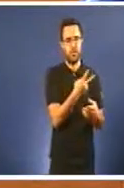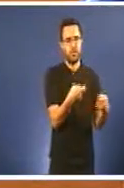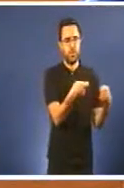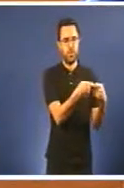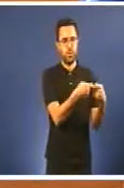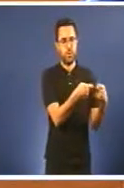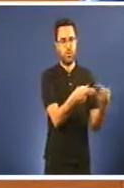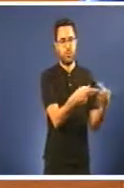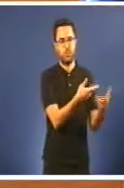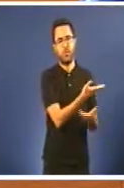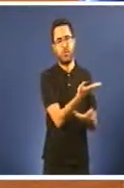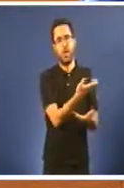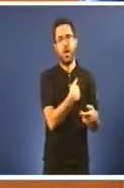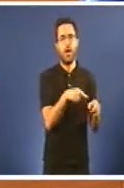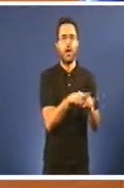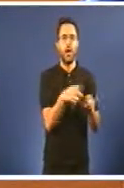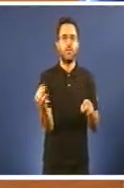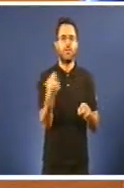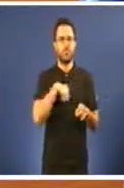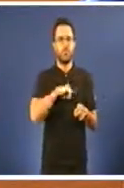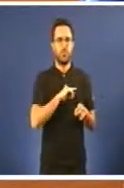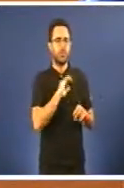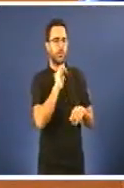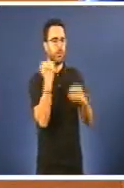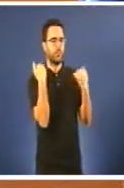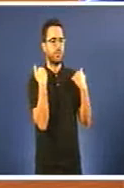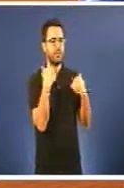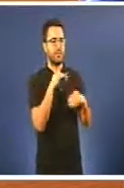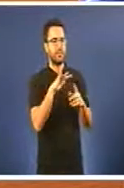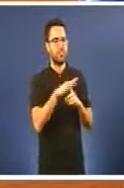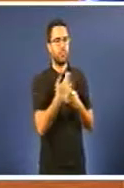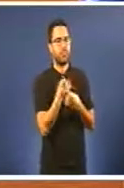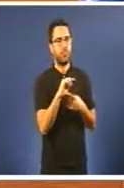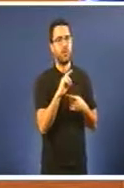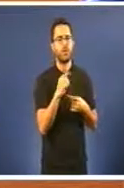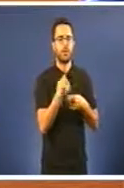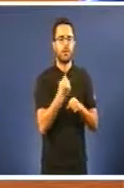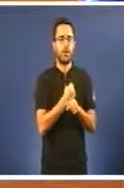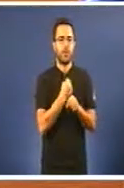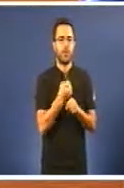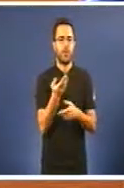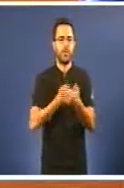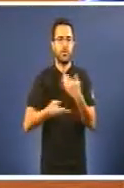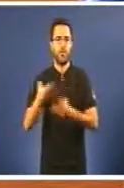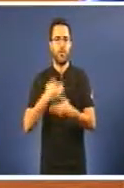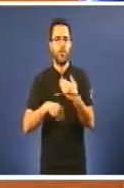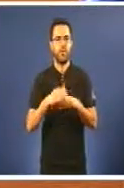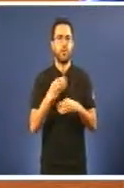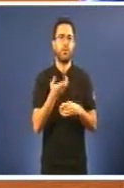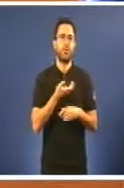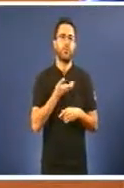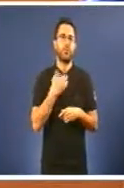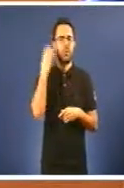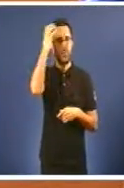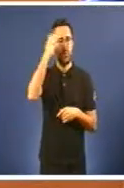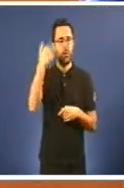somos os causantes desta situación pero estamos a traballar o Concello da Coruña actuando coa máxima responsabilidade e dende logo